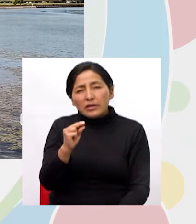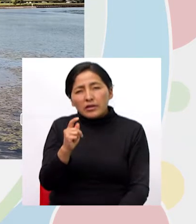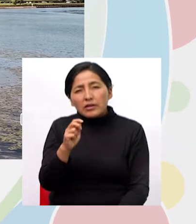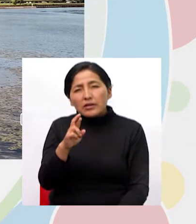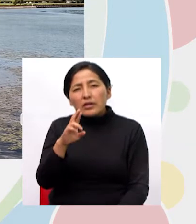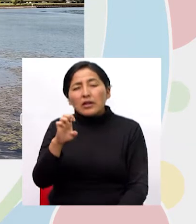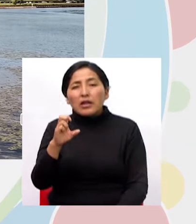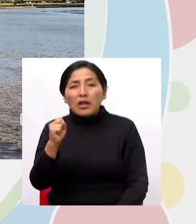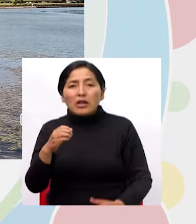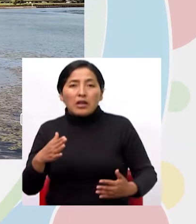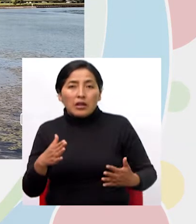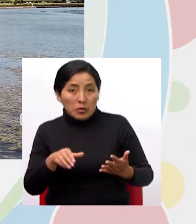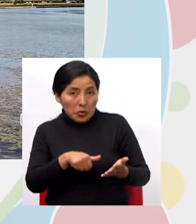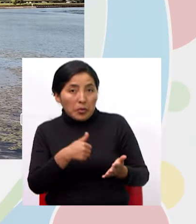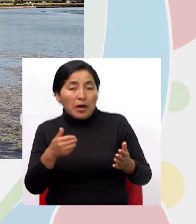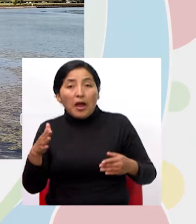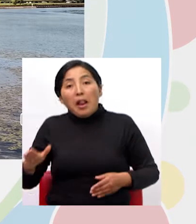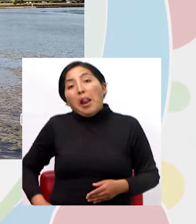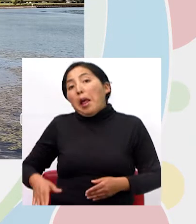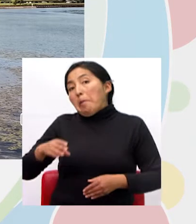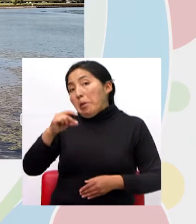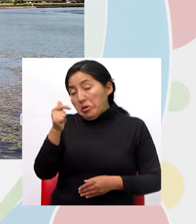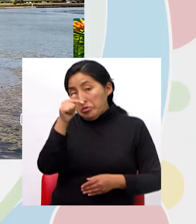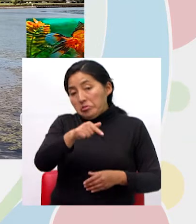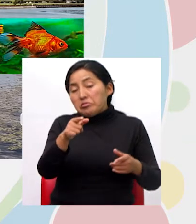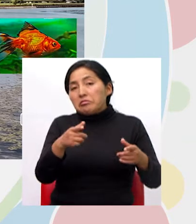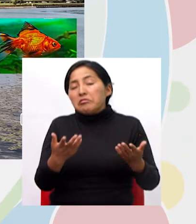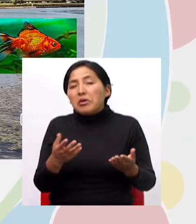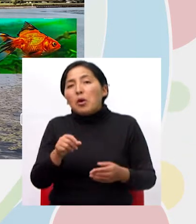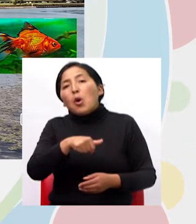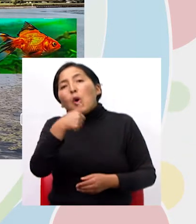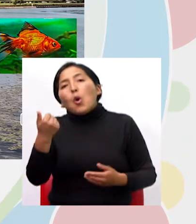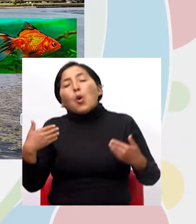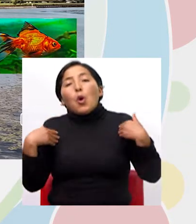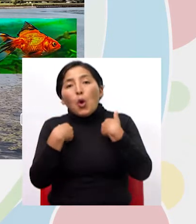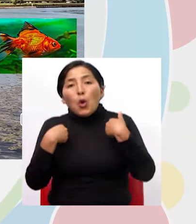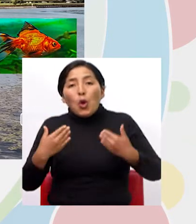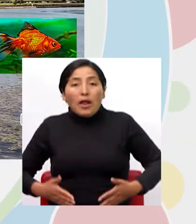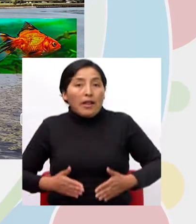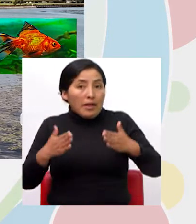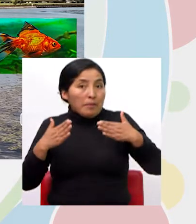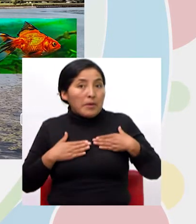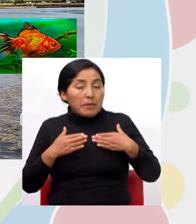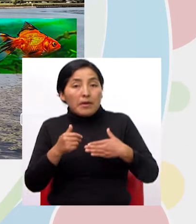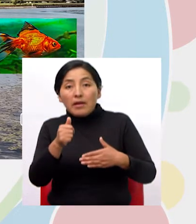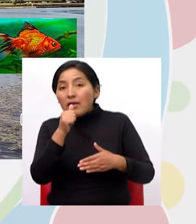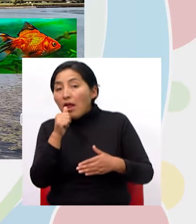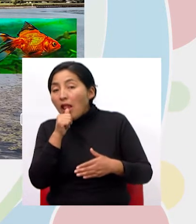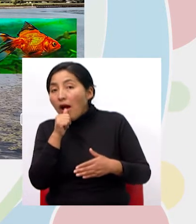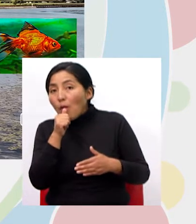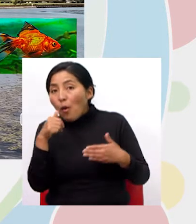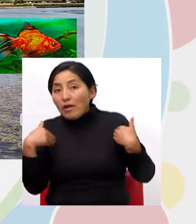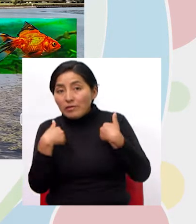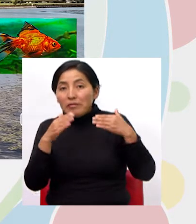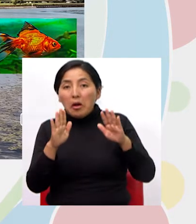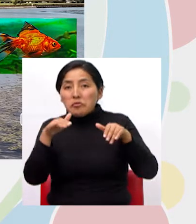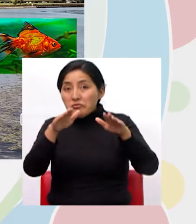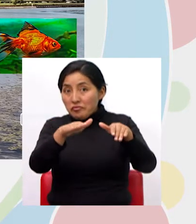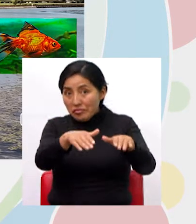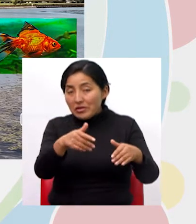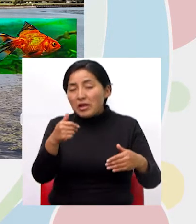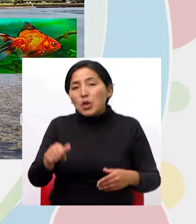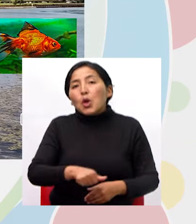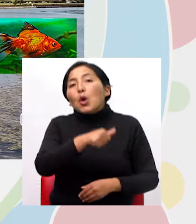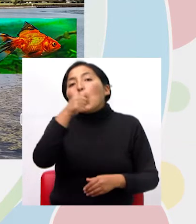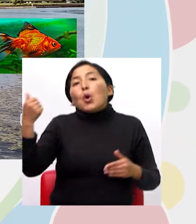en el agua y son, pertenecen a la clase acuático observamos, hay un pececito, también a los